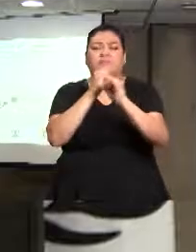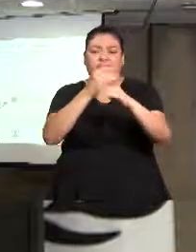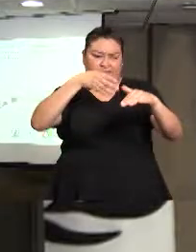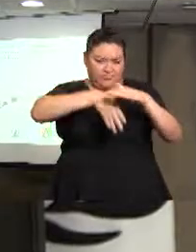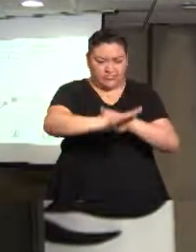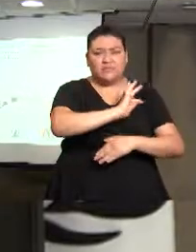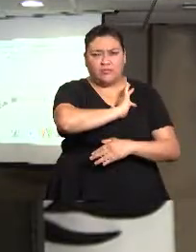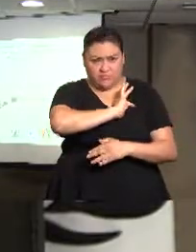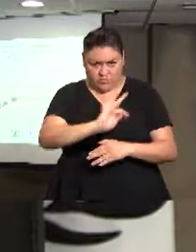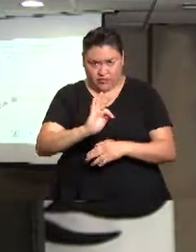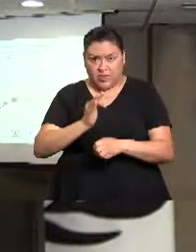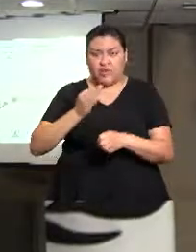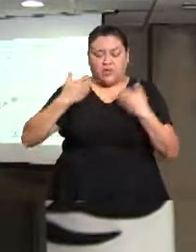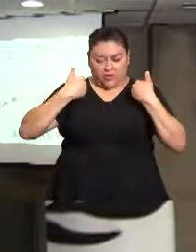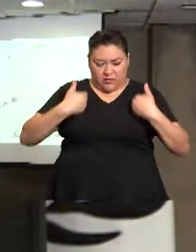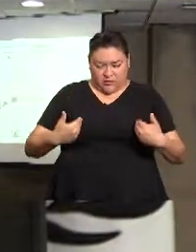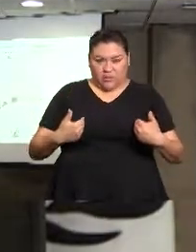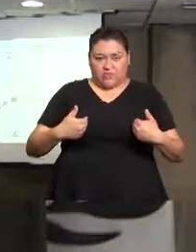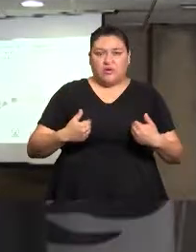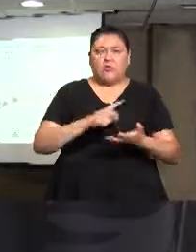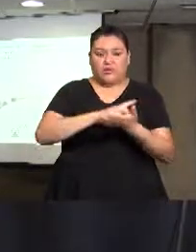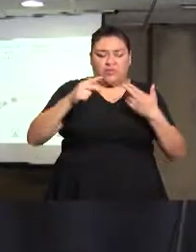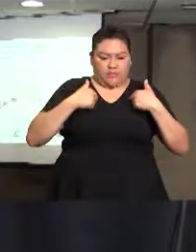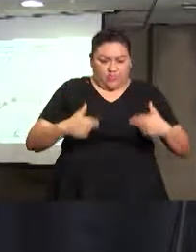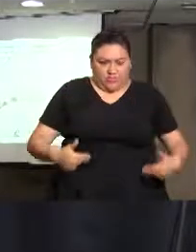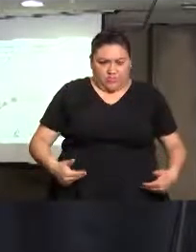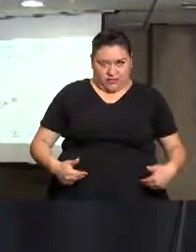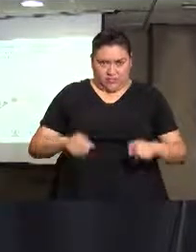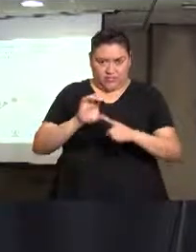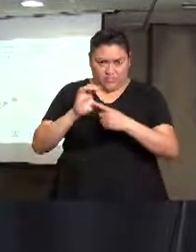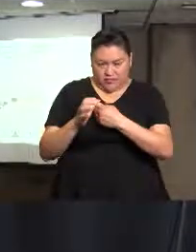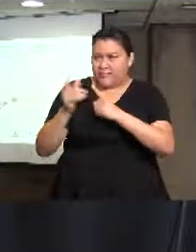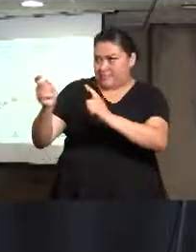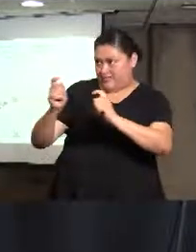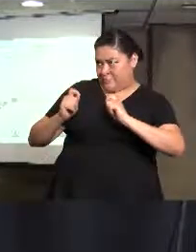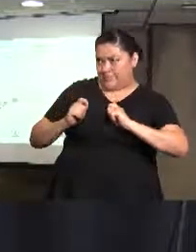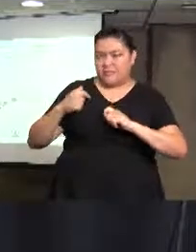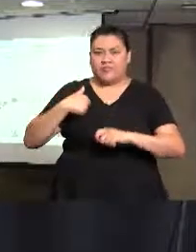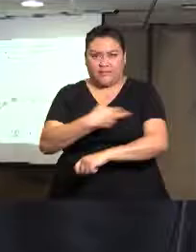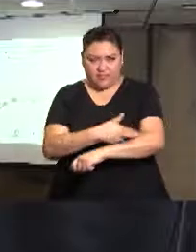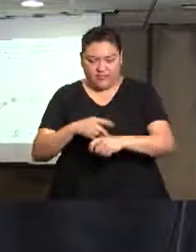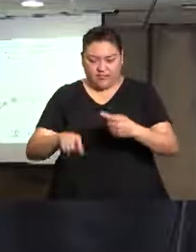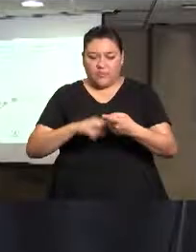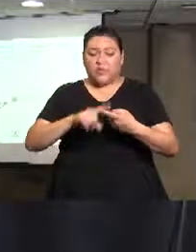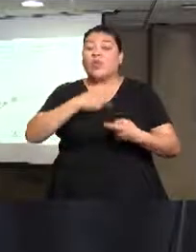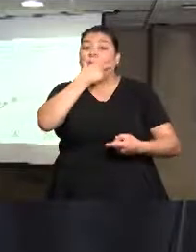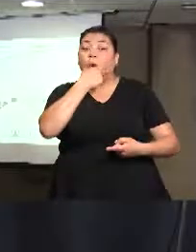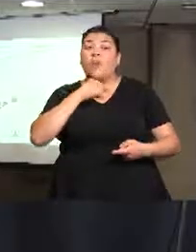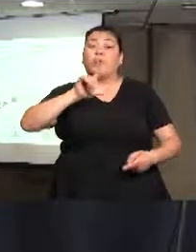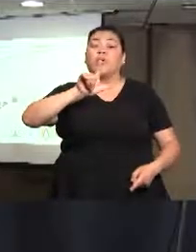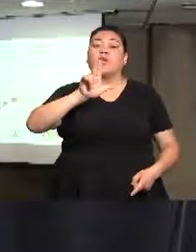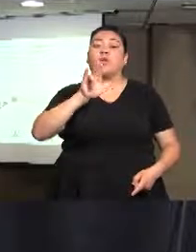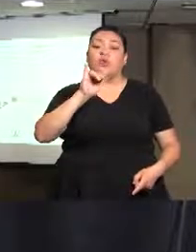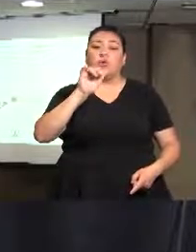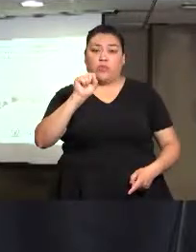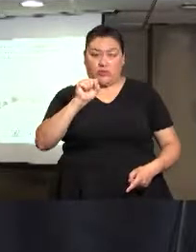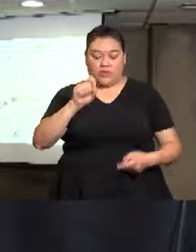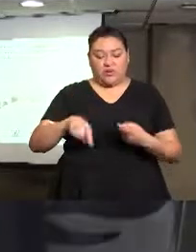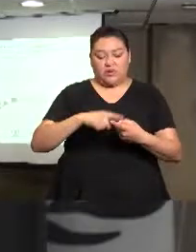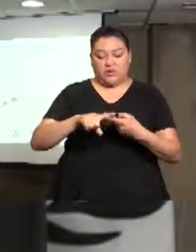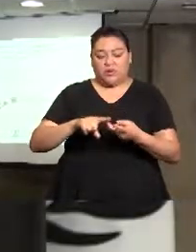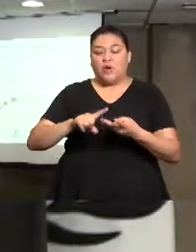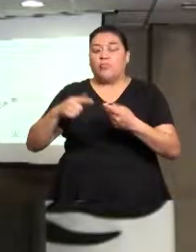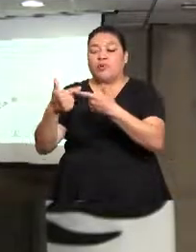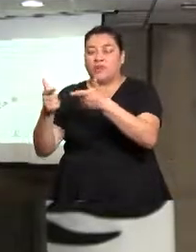agradezco por parte de la Comisión Nacional de los Derechos Humanos, evidentemente del licenciado Luis Raúl González Pérez, del quinto visitador,